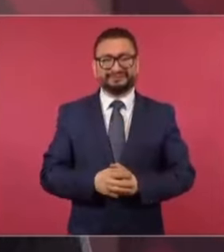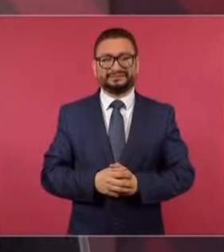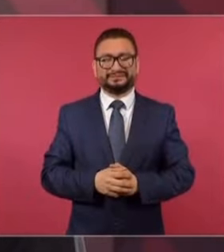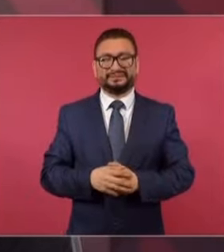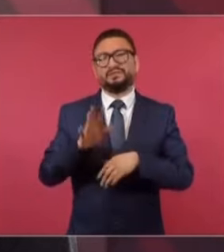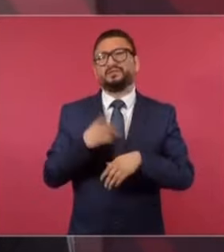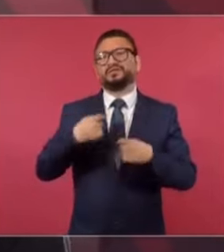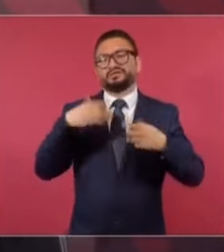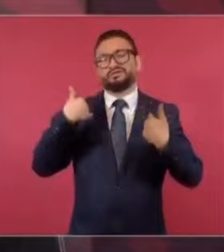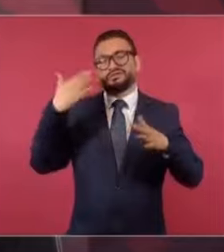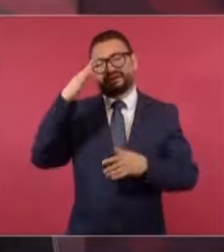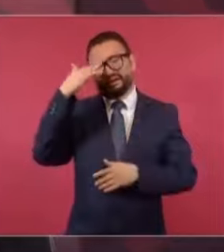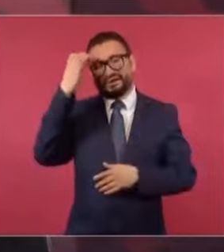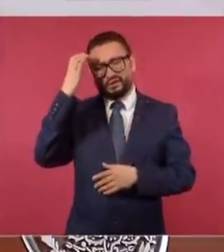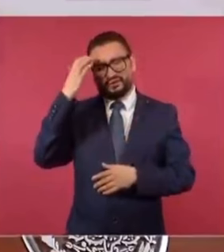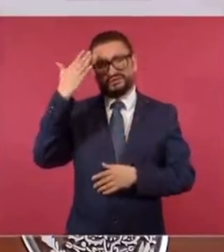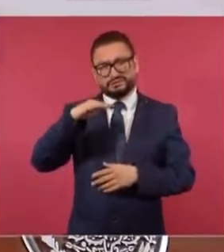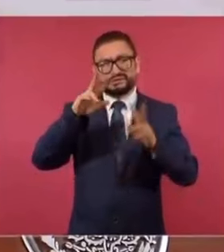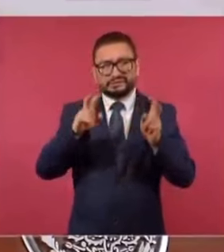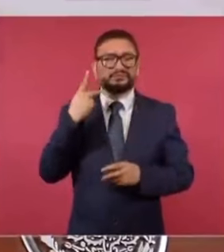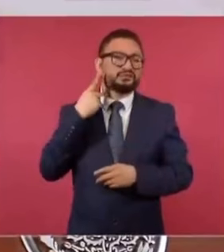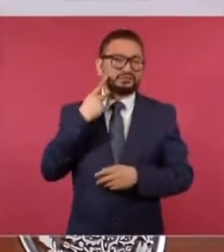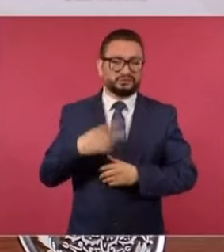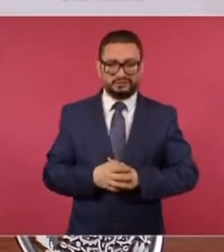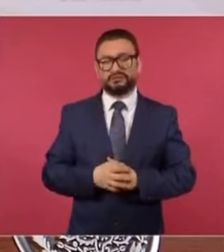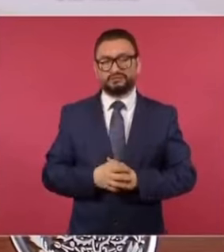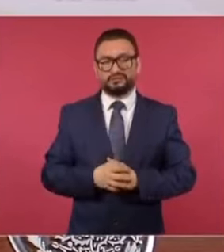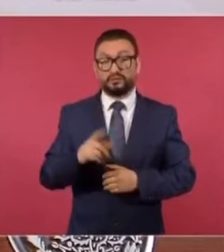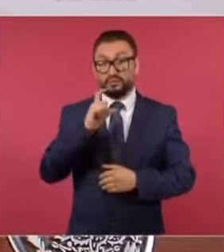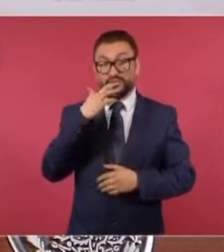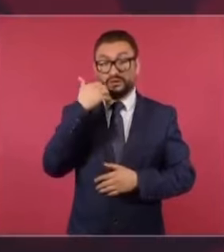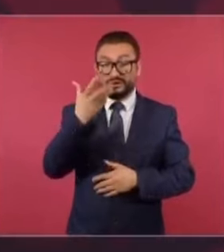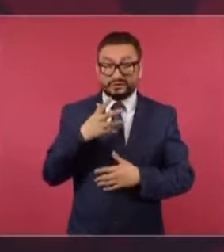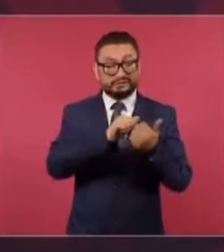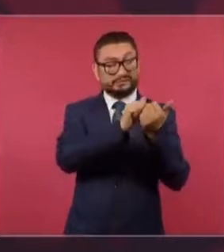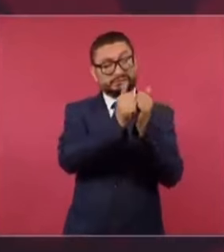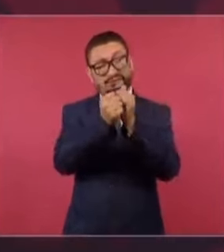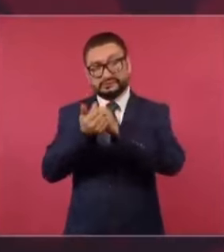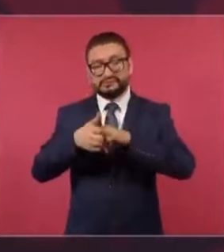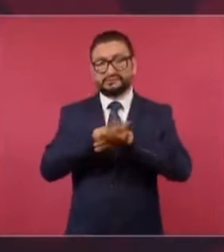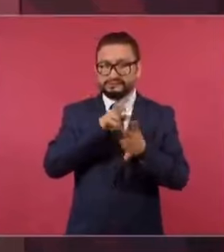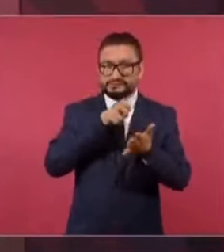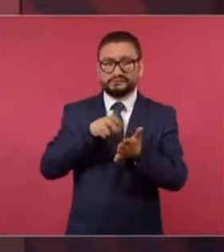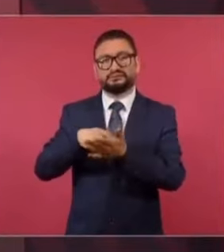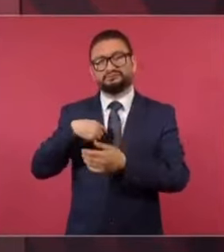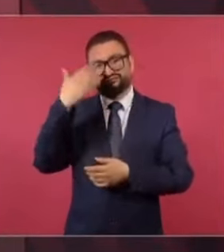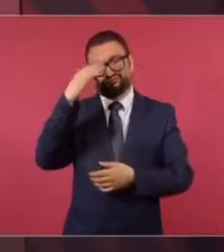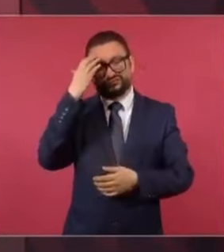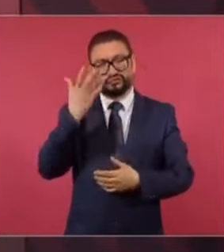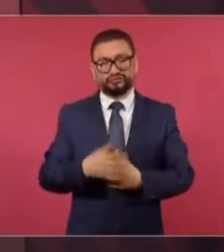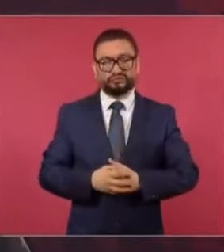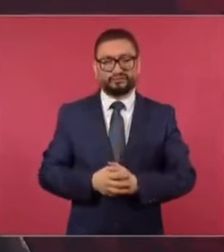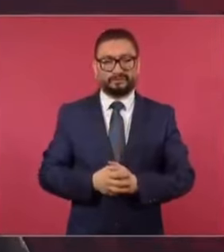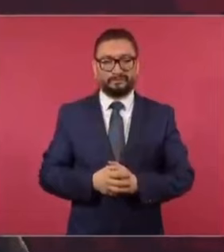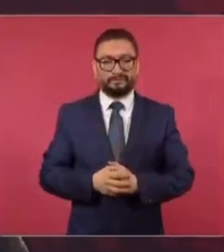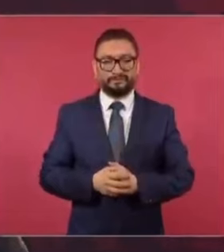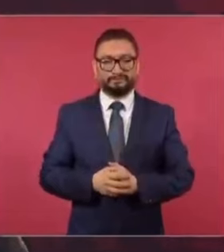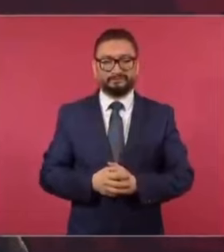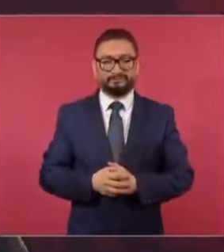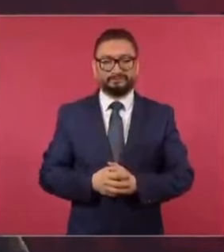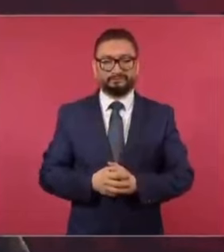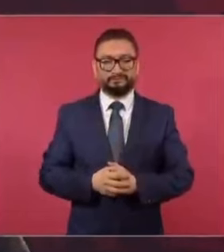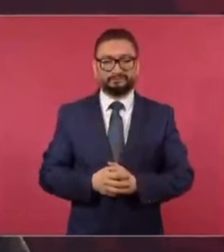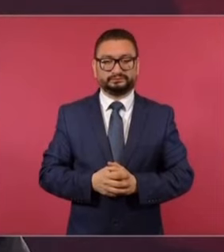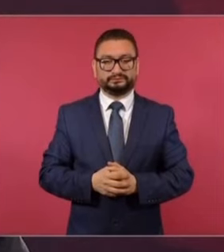porque pues yo ya conozco de lo que se trata. Cuando se quiere luchar por una transformación, se tiene que